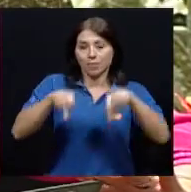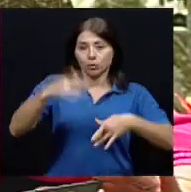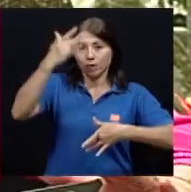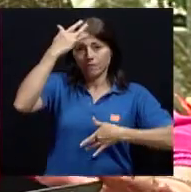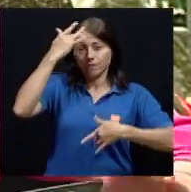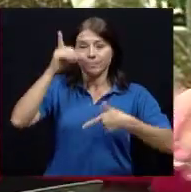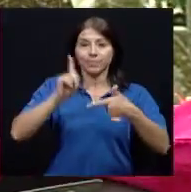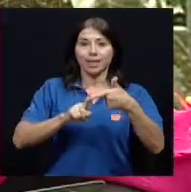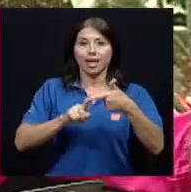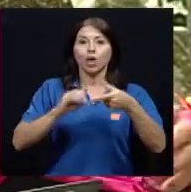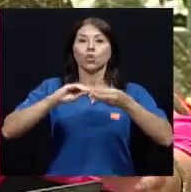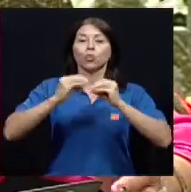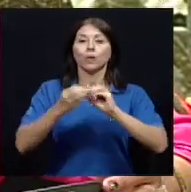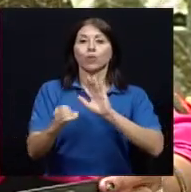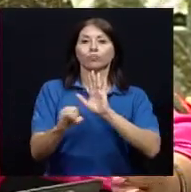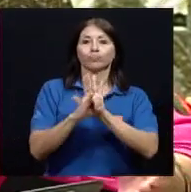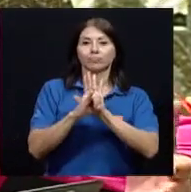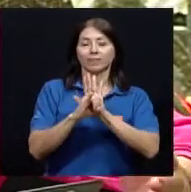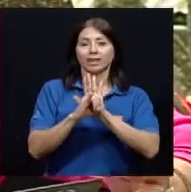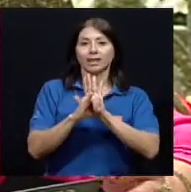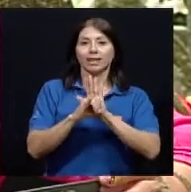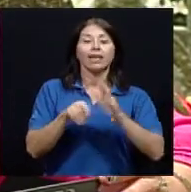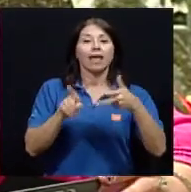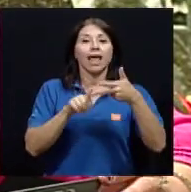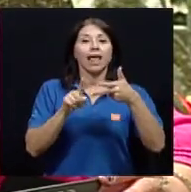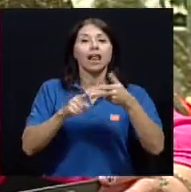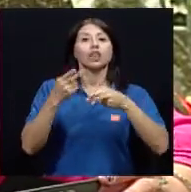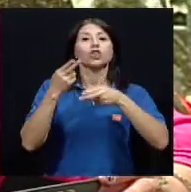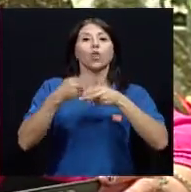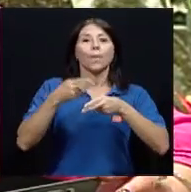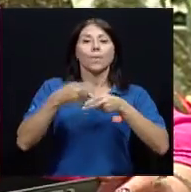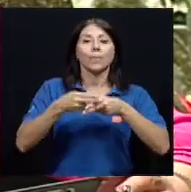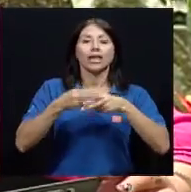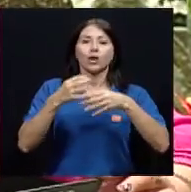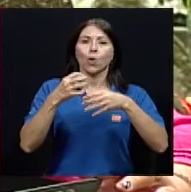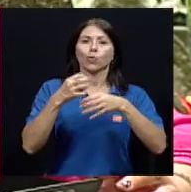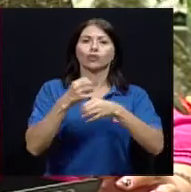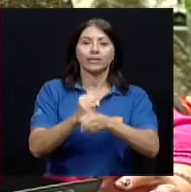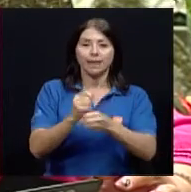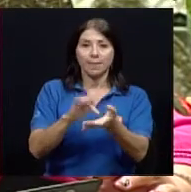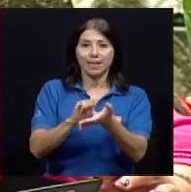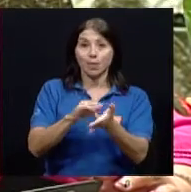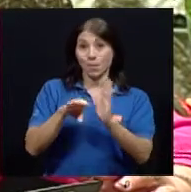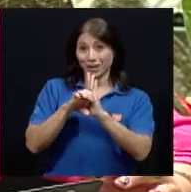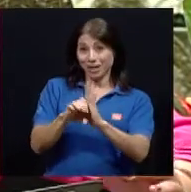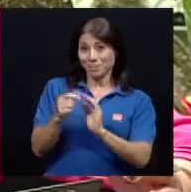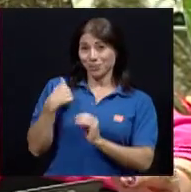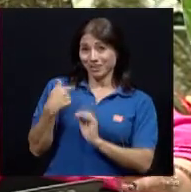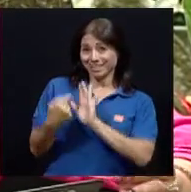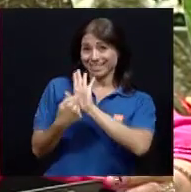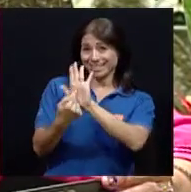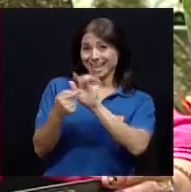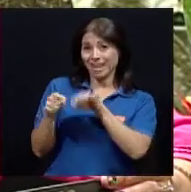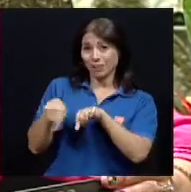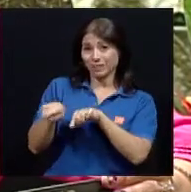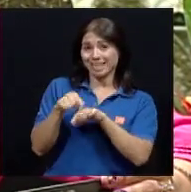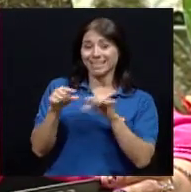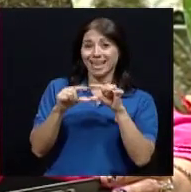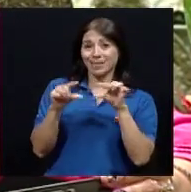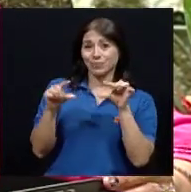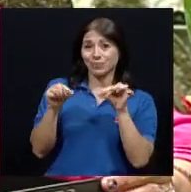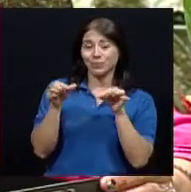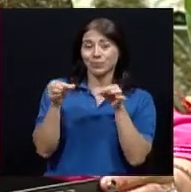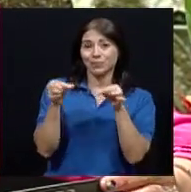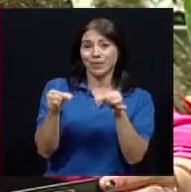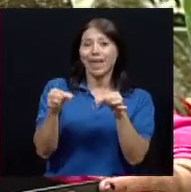medicamento por ejemplo como el que les enseñé a irvesartán de 150 miligramos, debe tener la dosis, es decir cuántas tabletas al día me tengo que